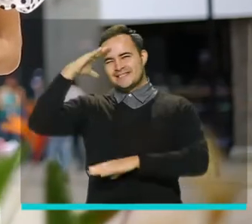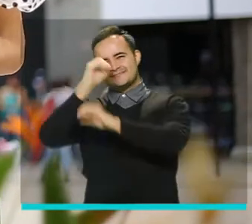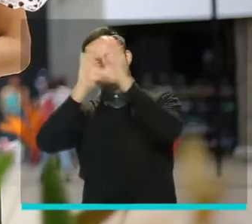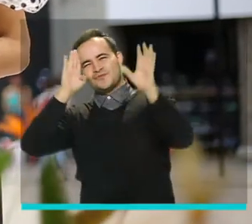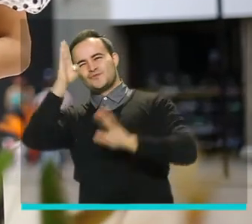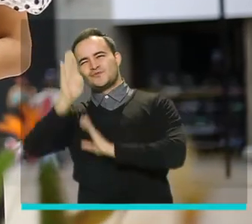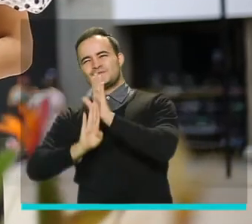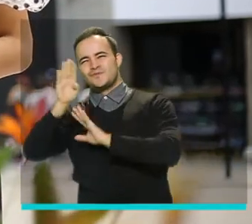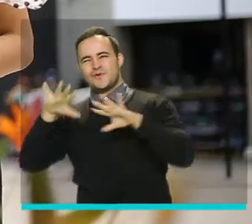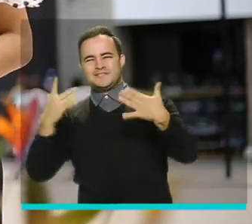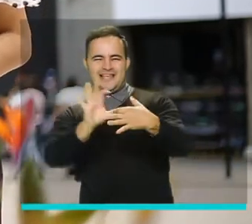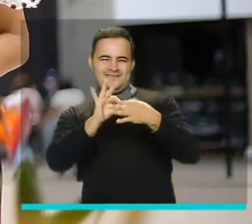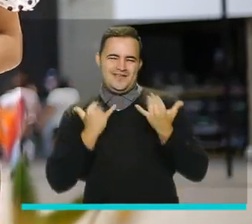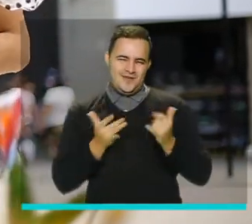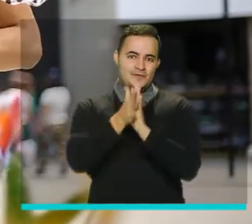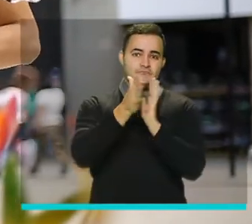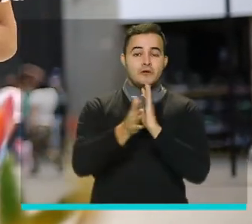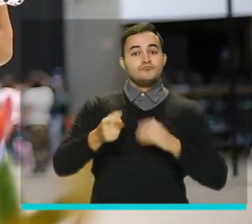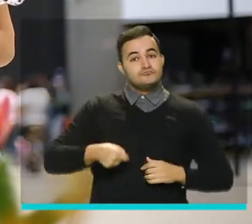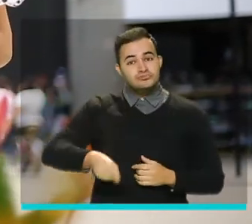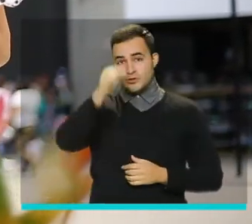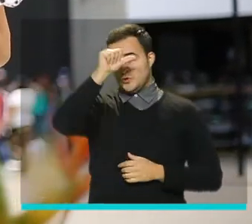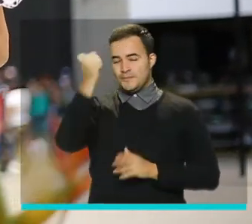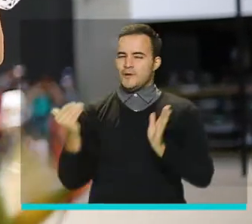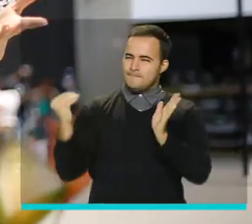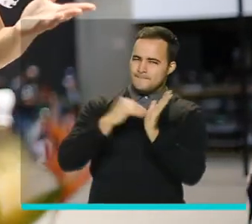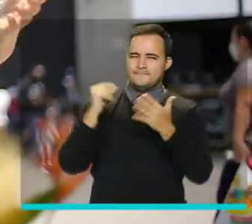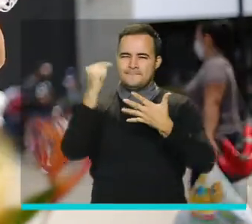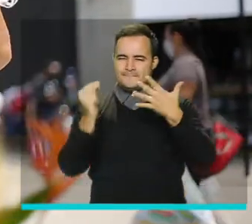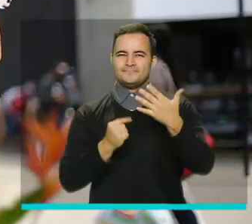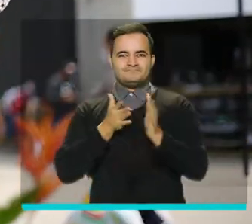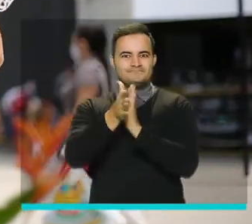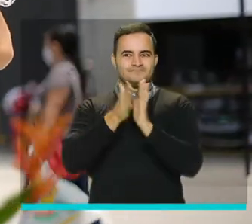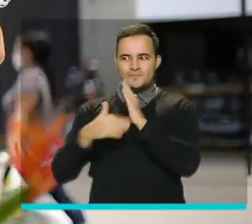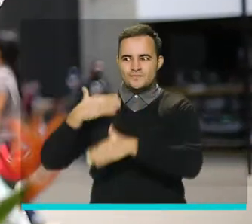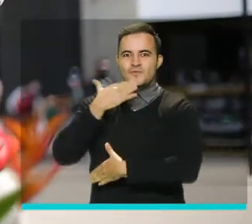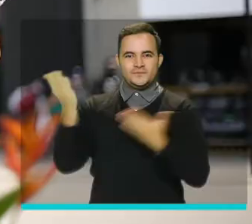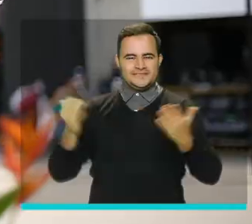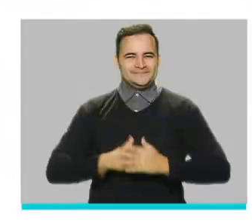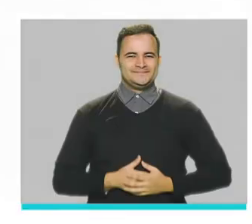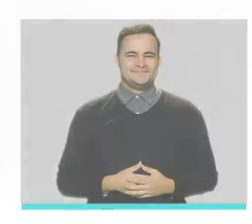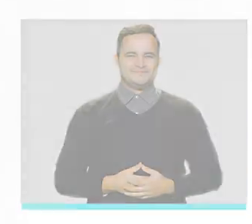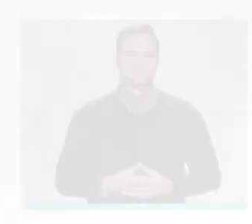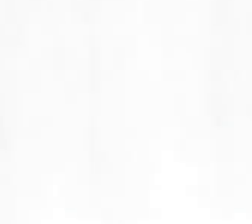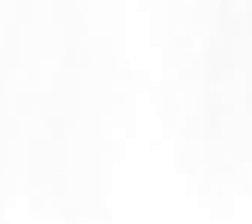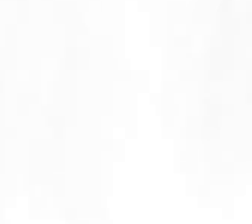Conecta TV y nos encontramos este domingo con más noticias e historias de Medellín Futuro.